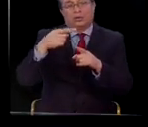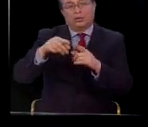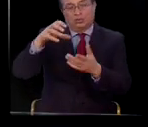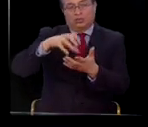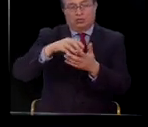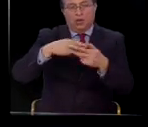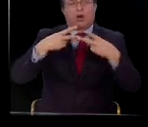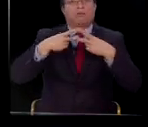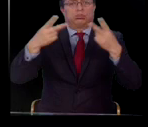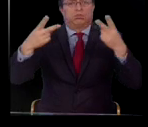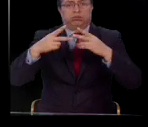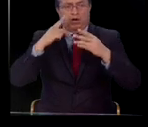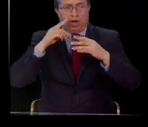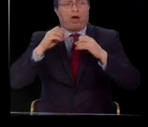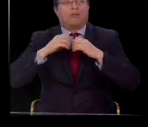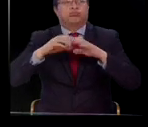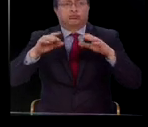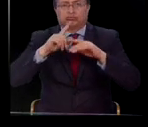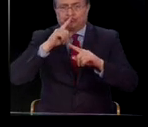de mensajes.